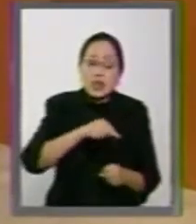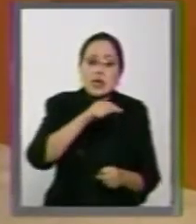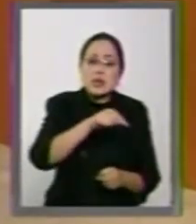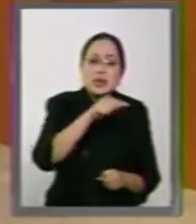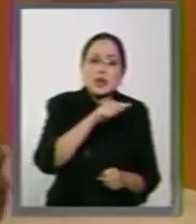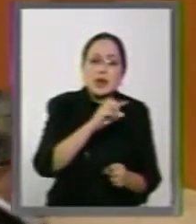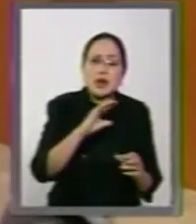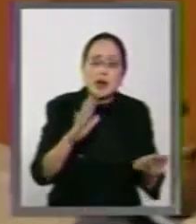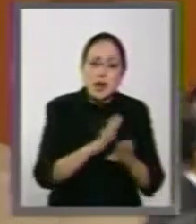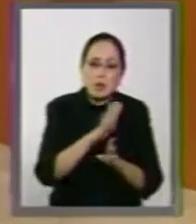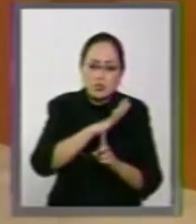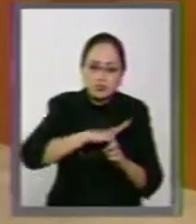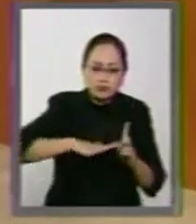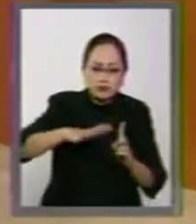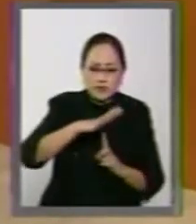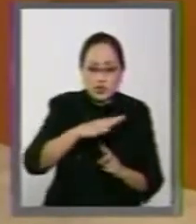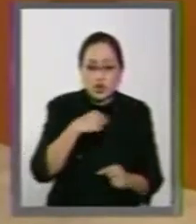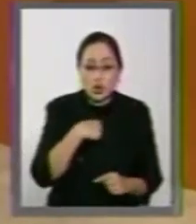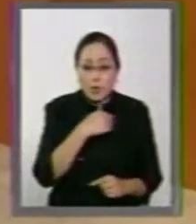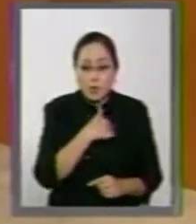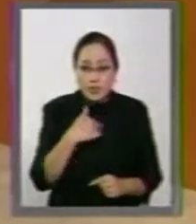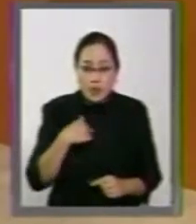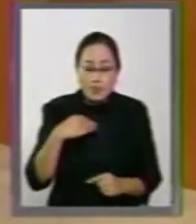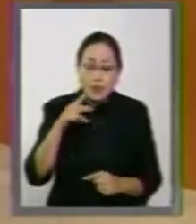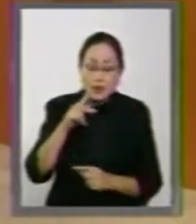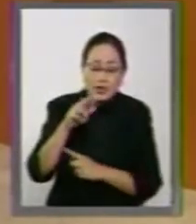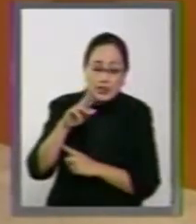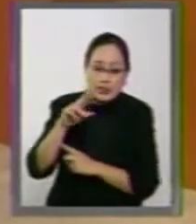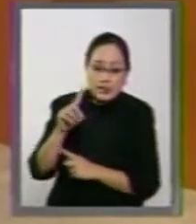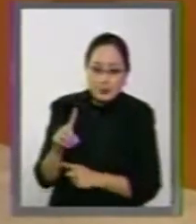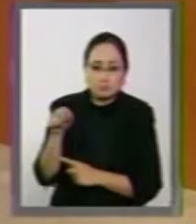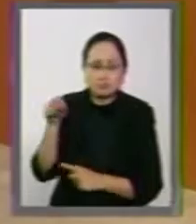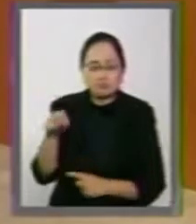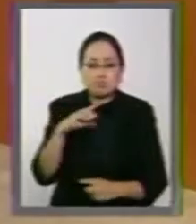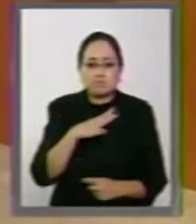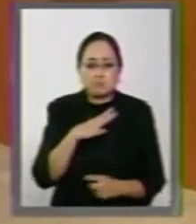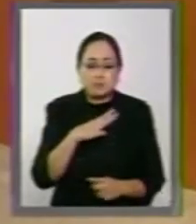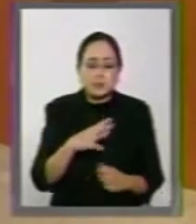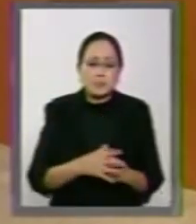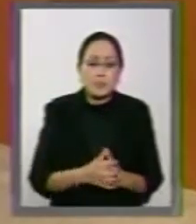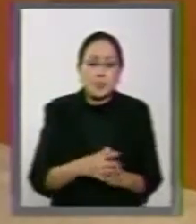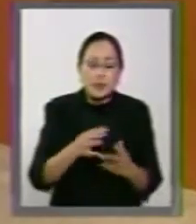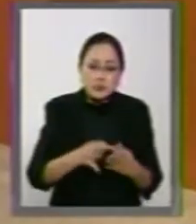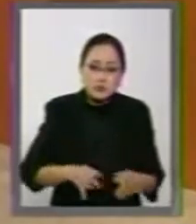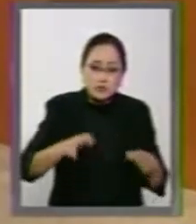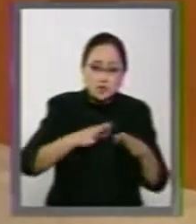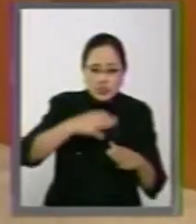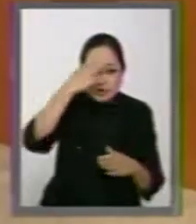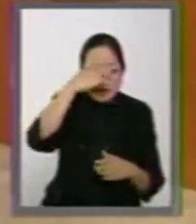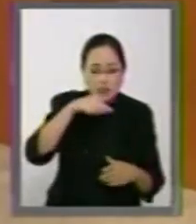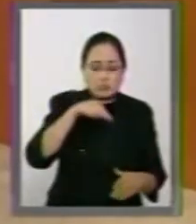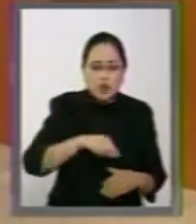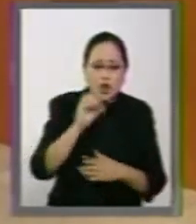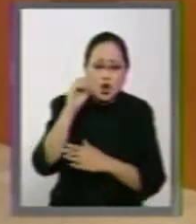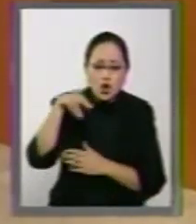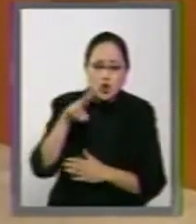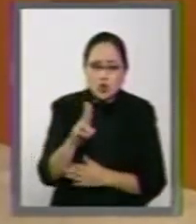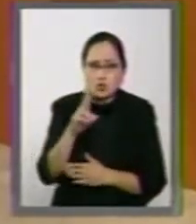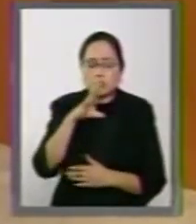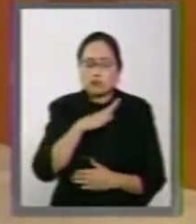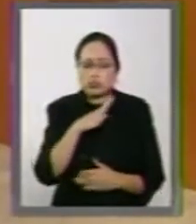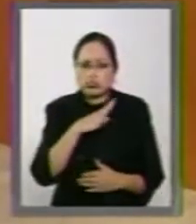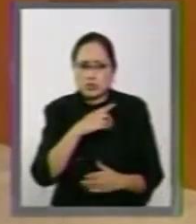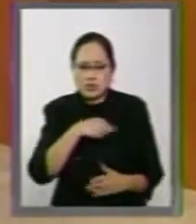para mí además como miembro del Partido de la Revolución Democrática, es muy importante saber que desde la Organización de las Naciones Unidas